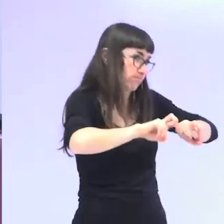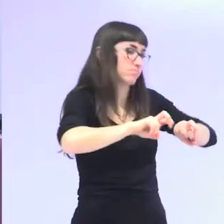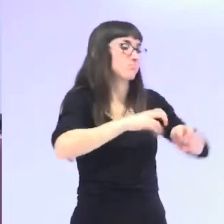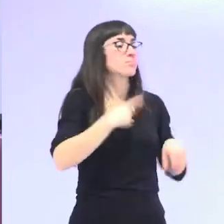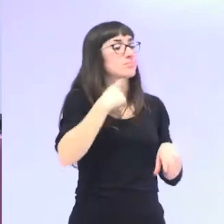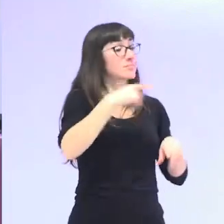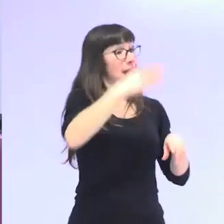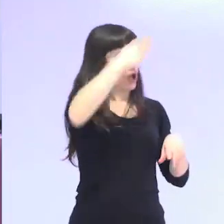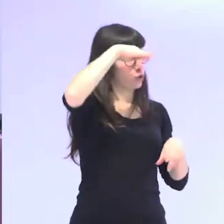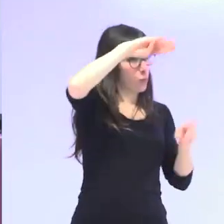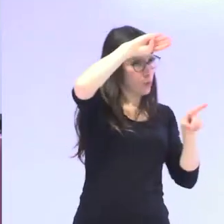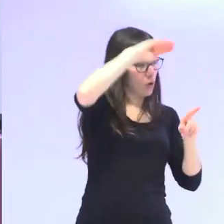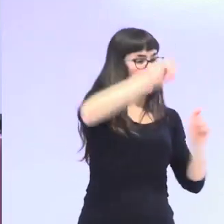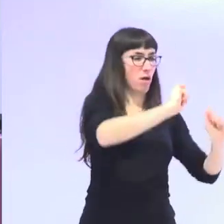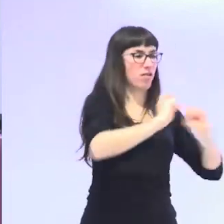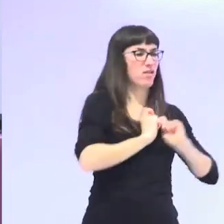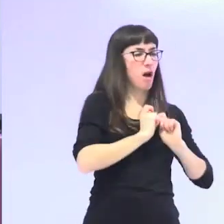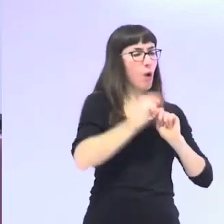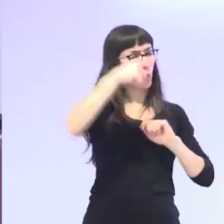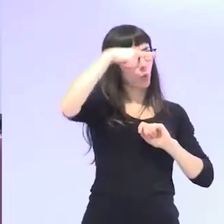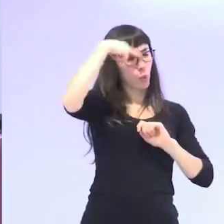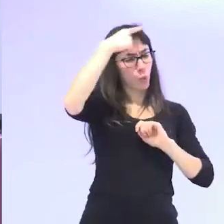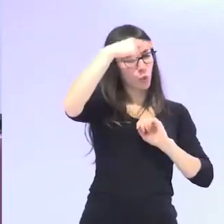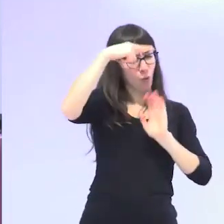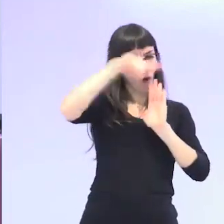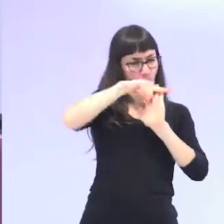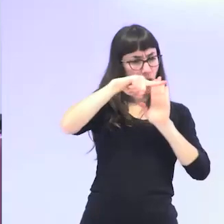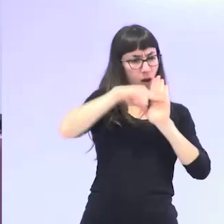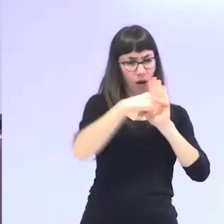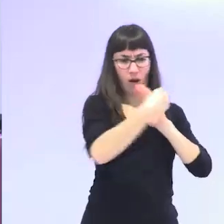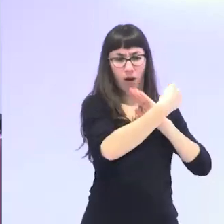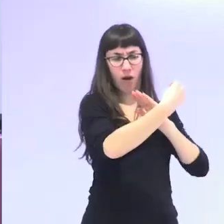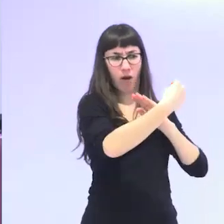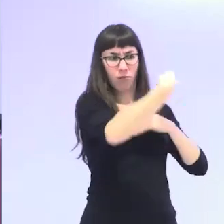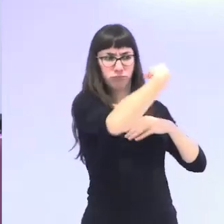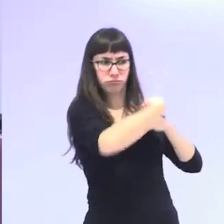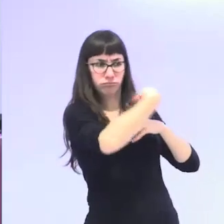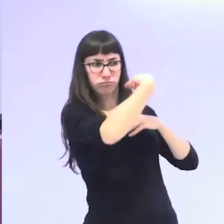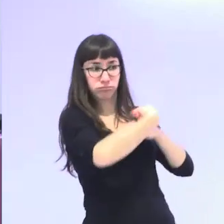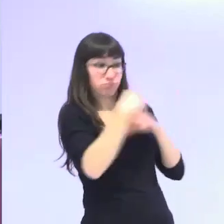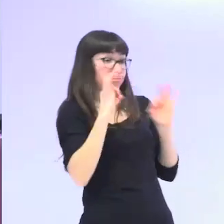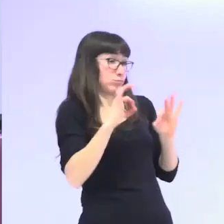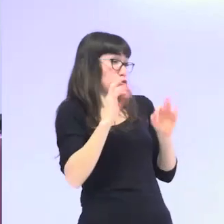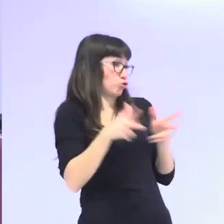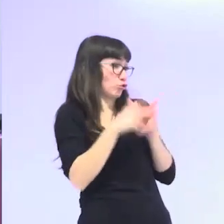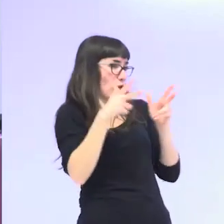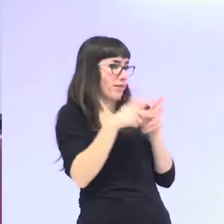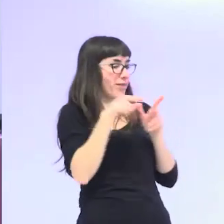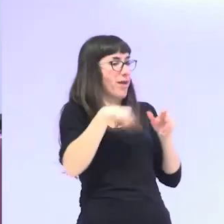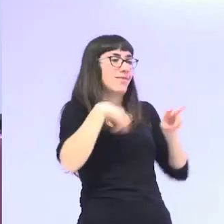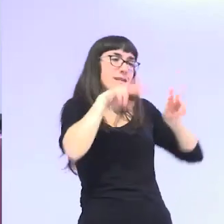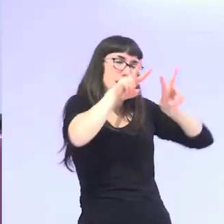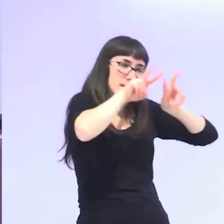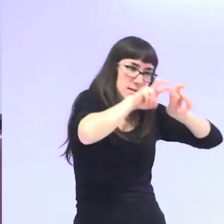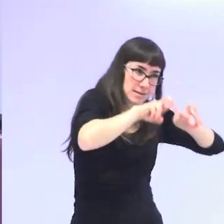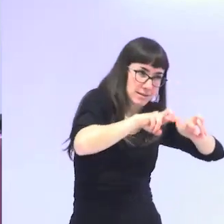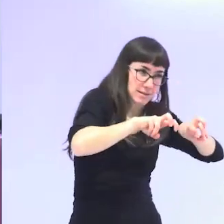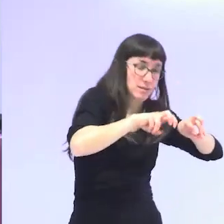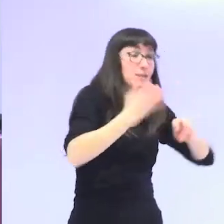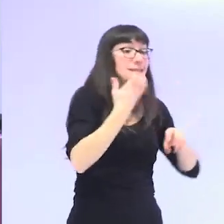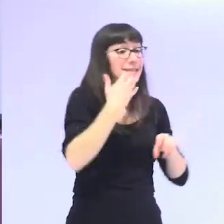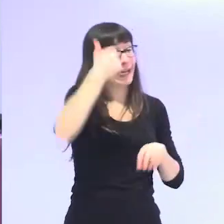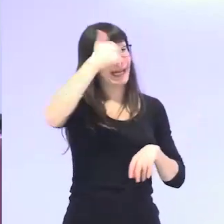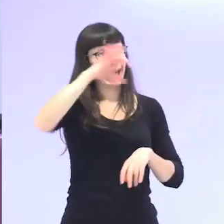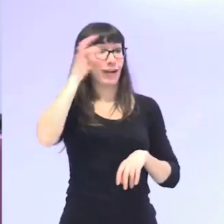socializamos en patrones y en roles determinados que nuestra cultura nos impone y cuando analizamos esos patrones desde una perspectiva de